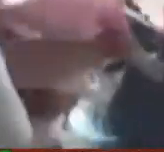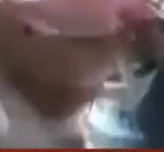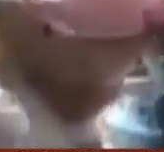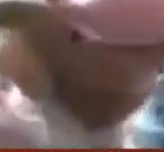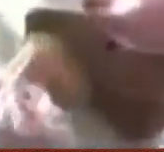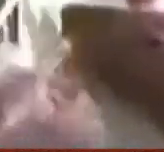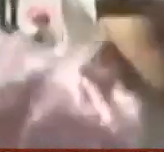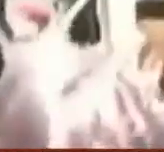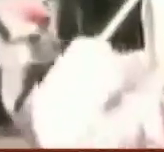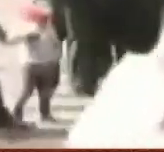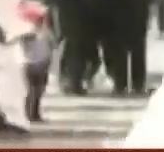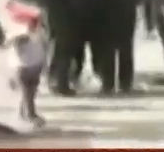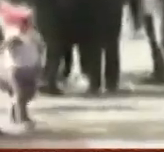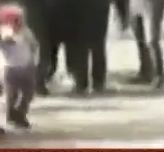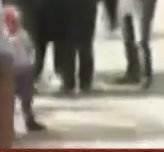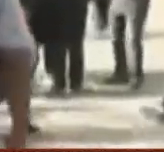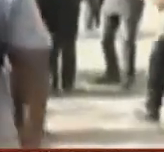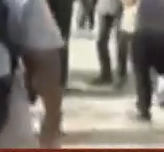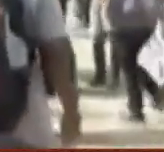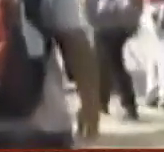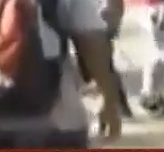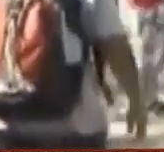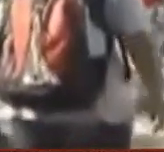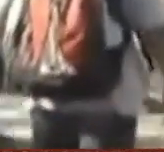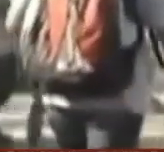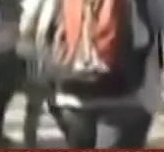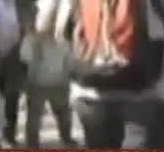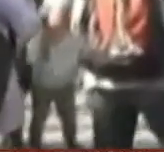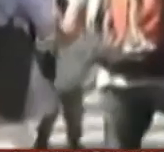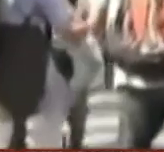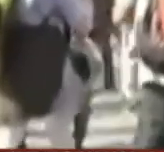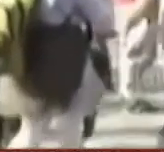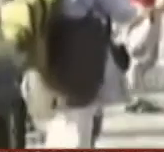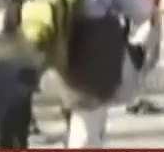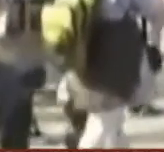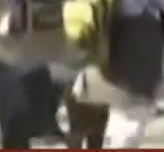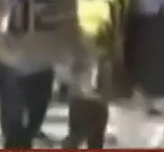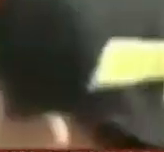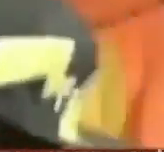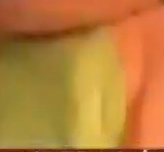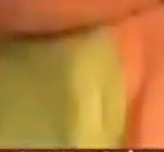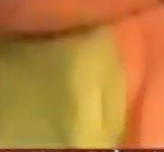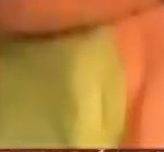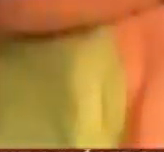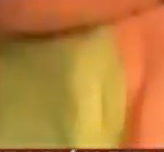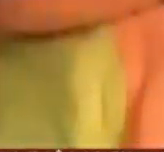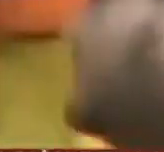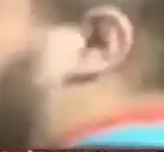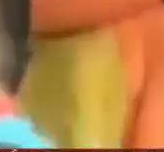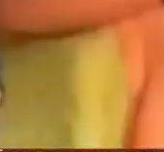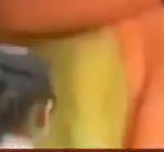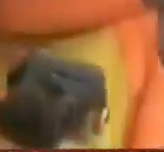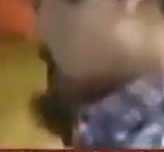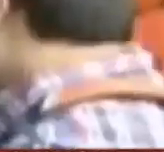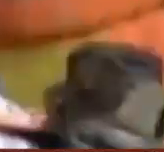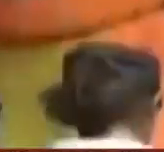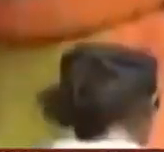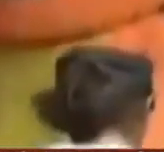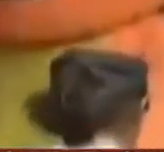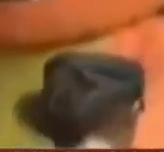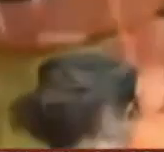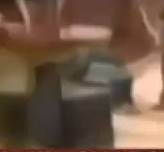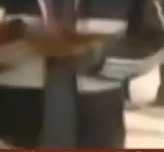para la búsqueda de estos personajes virtuales. Y como película de zombies, con la mira en la pantalla del móvil y concentración al